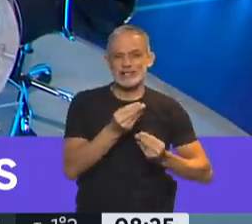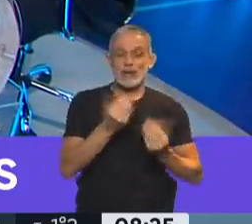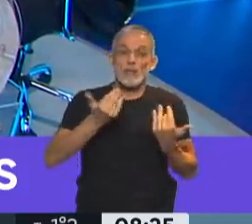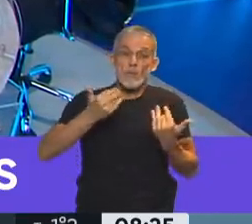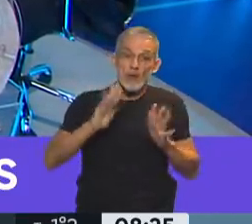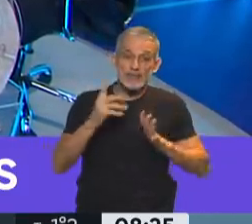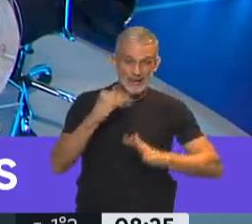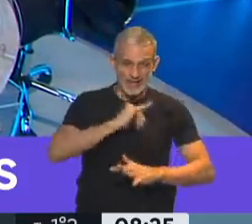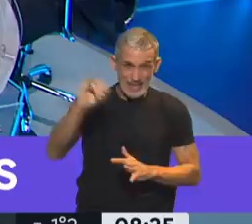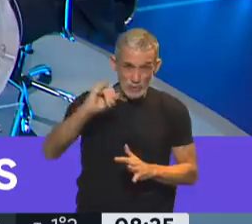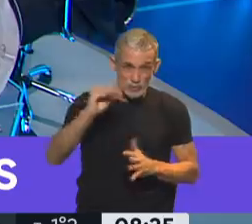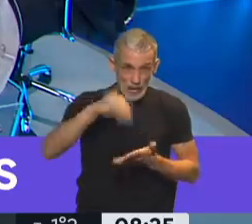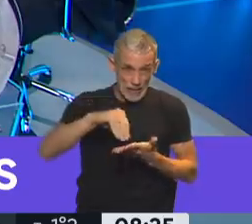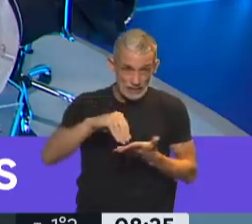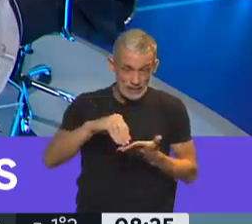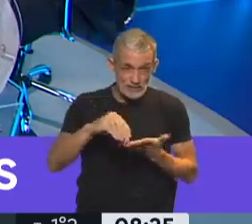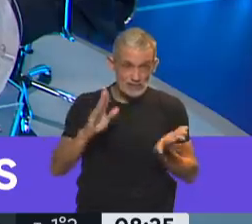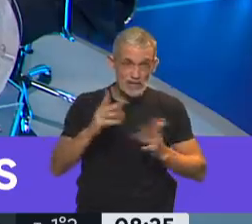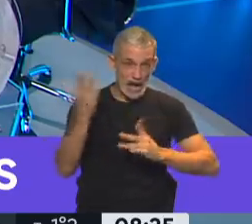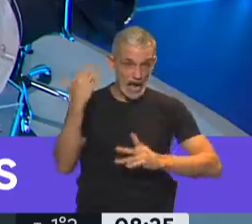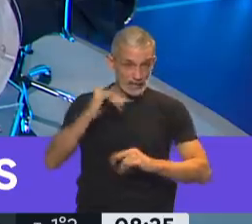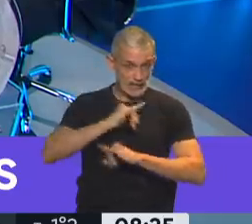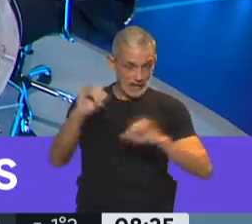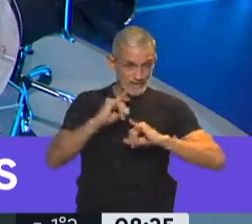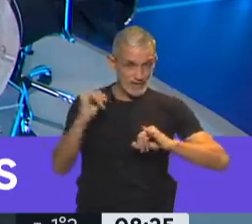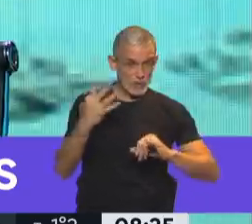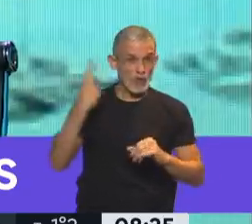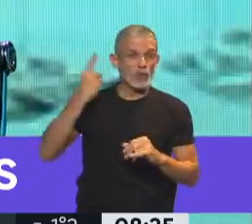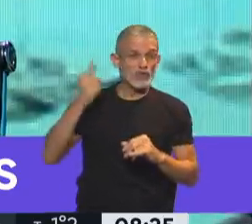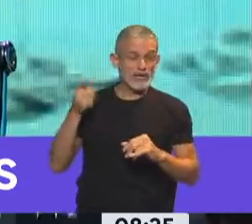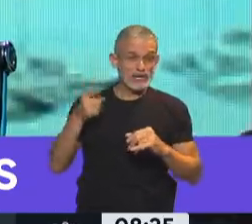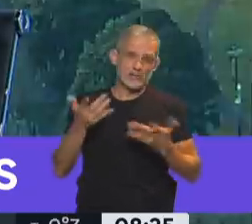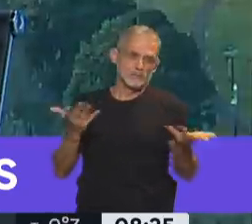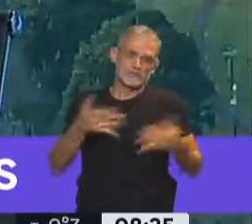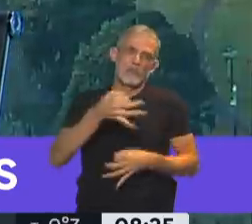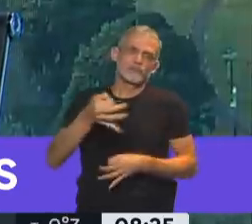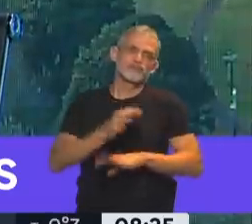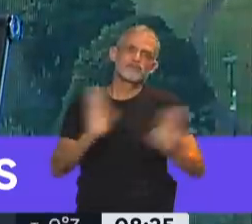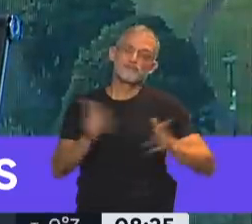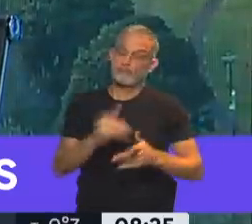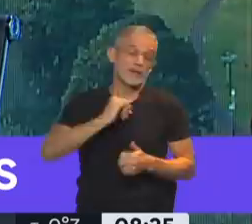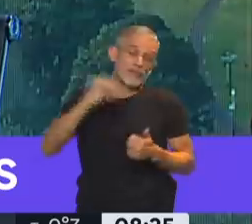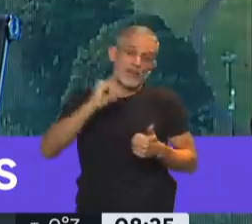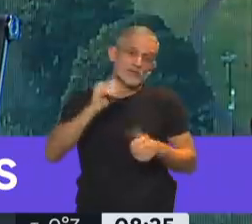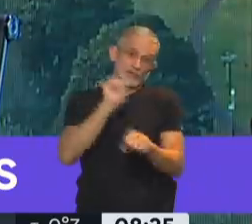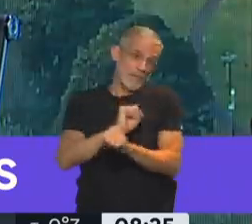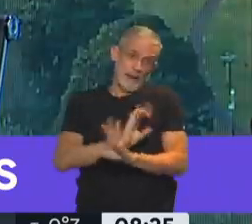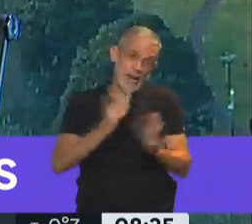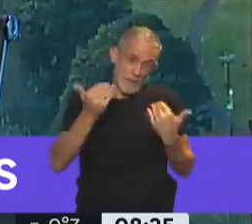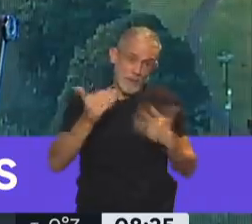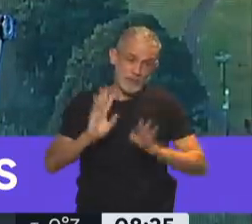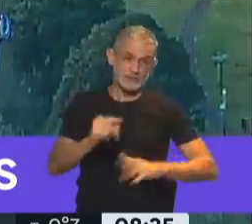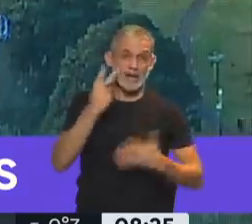posibilidad de una denuncia de otro tipo, tal como también habían adelantado algunos dirigentes de la oposición? Absolutamente, a una denuncia penal. De hecho, el